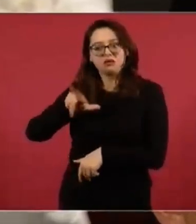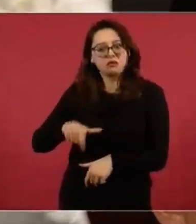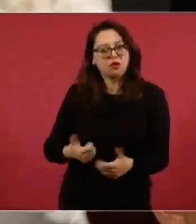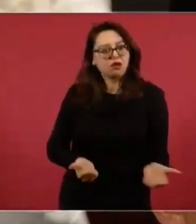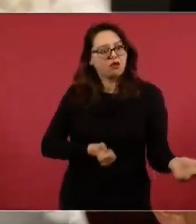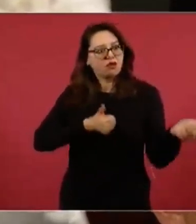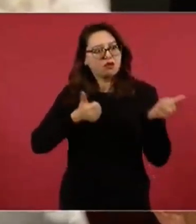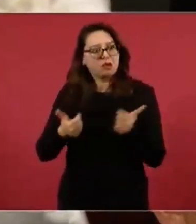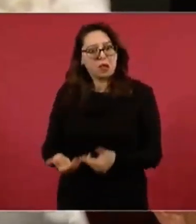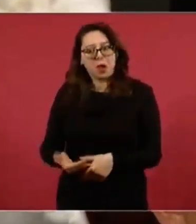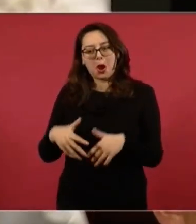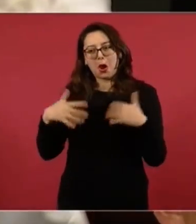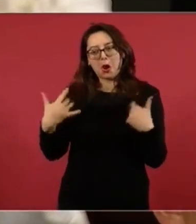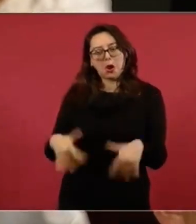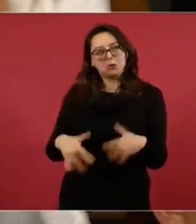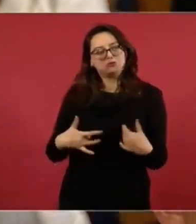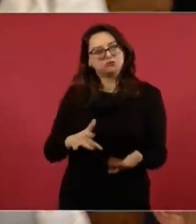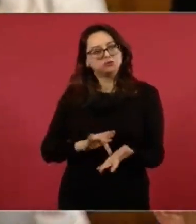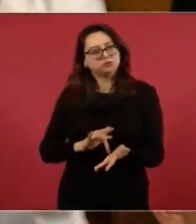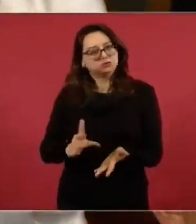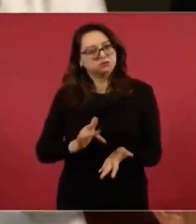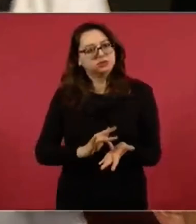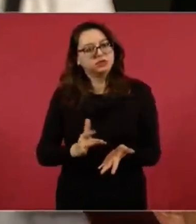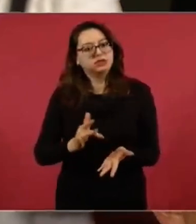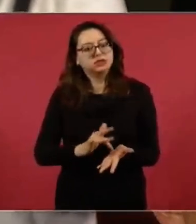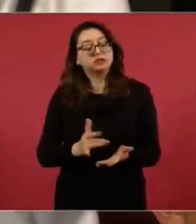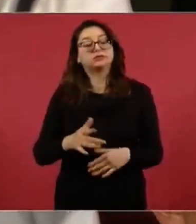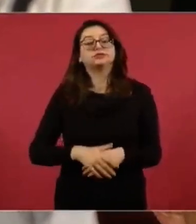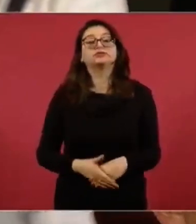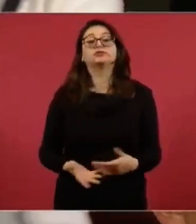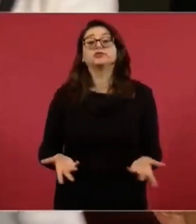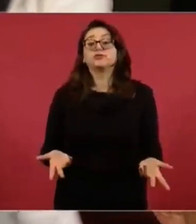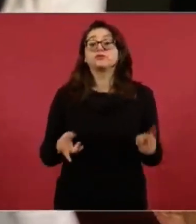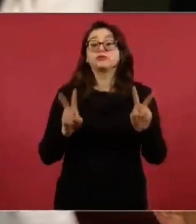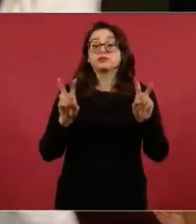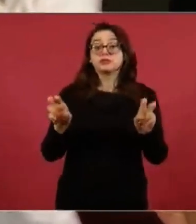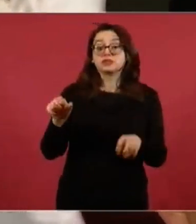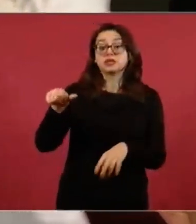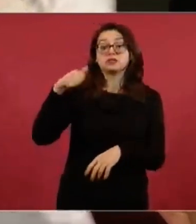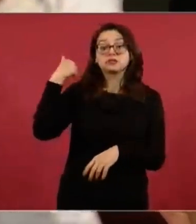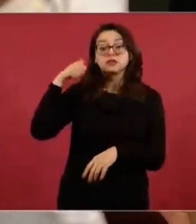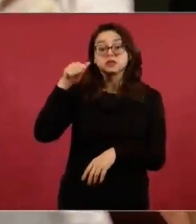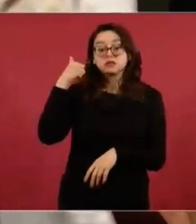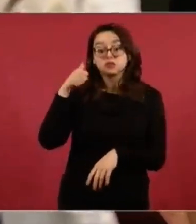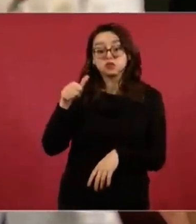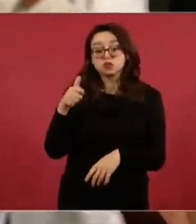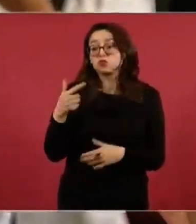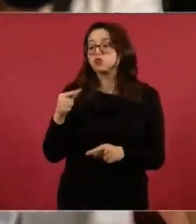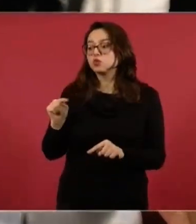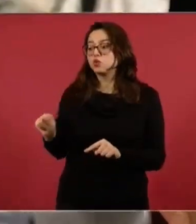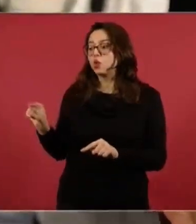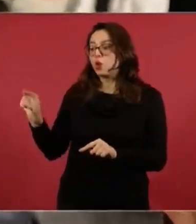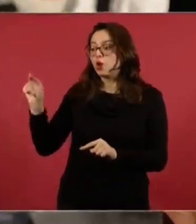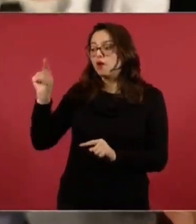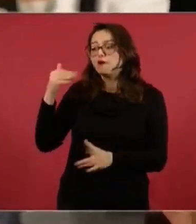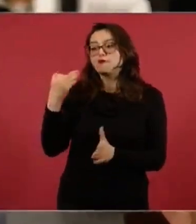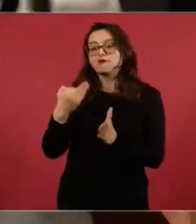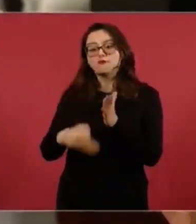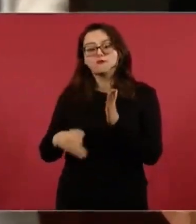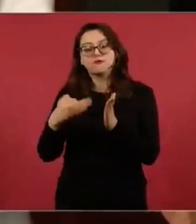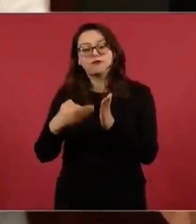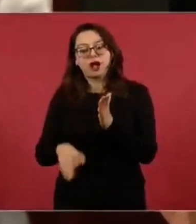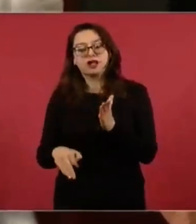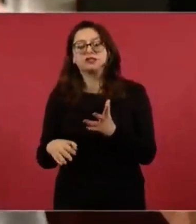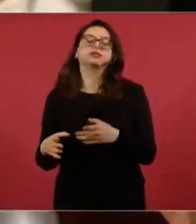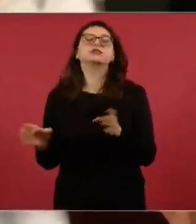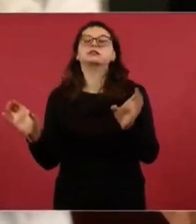usted se comprometió para darles un certificado de posesión de vivienda a las personas que habían perdido las